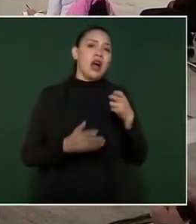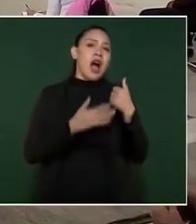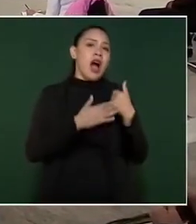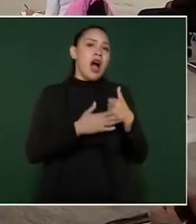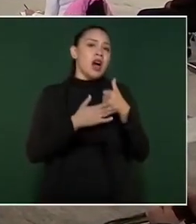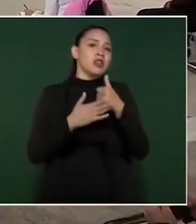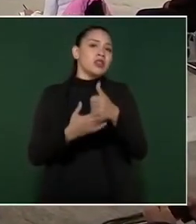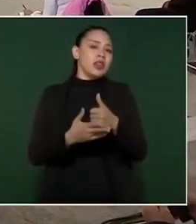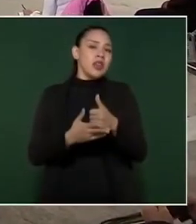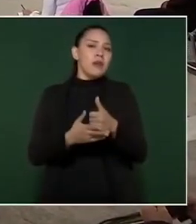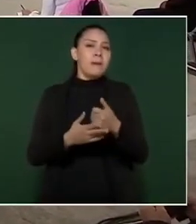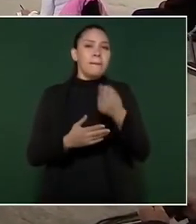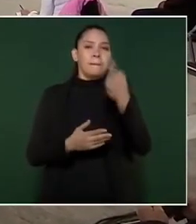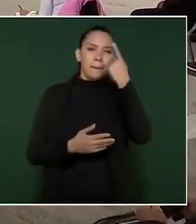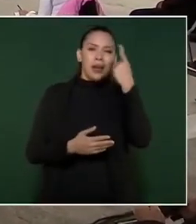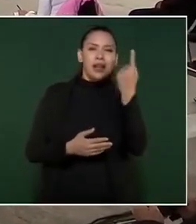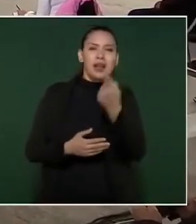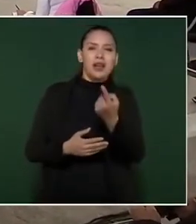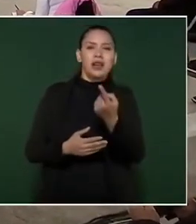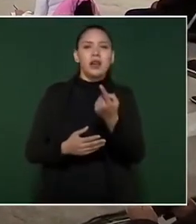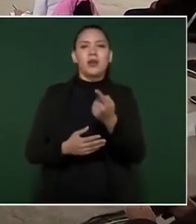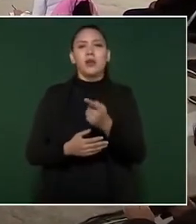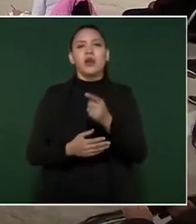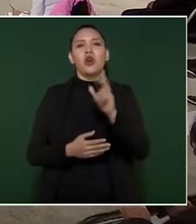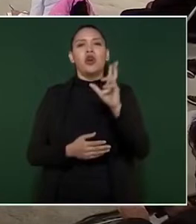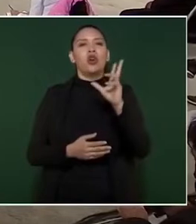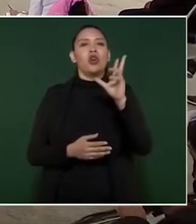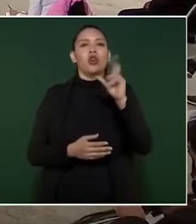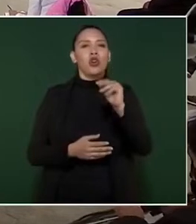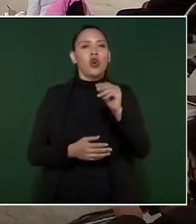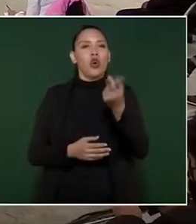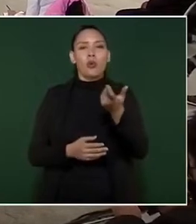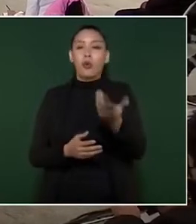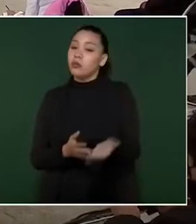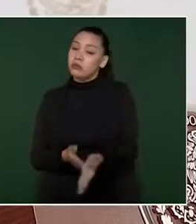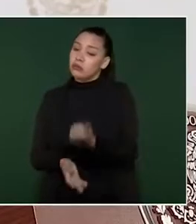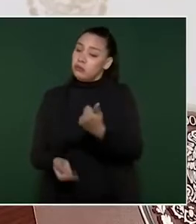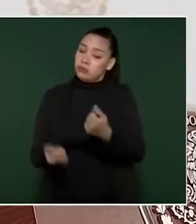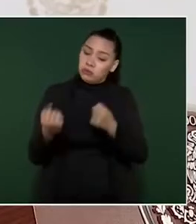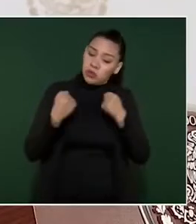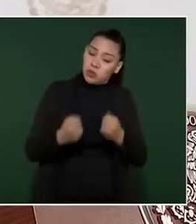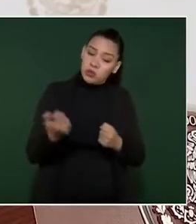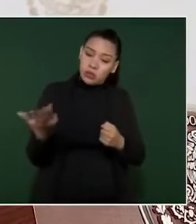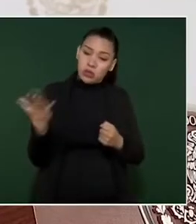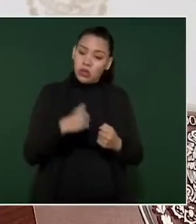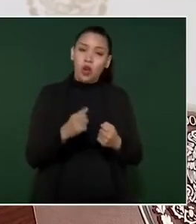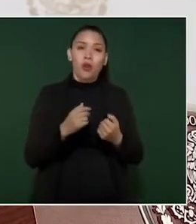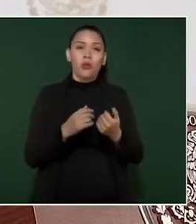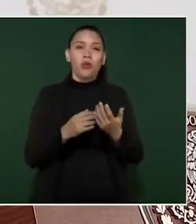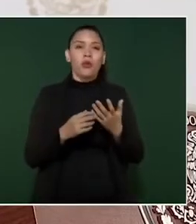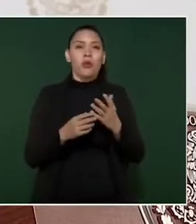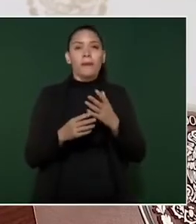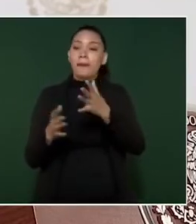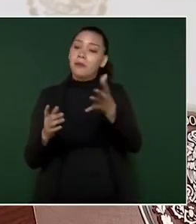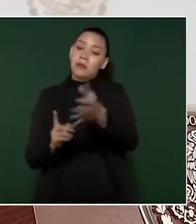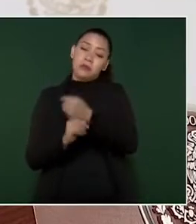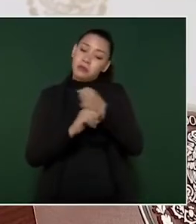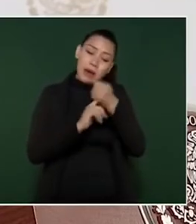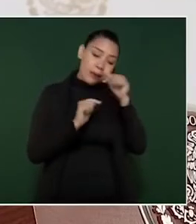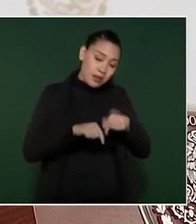para que no los enganchen y se los lleven